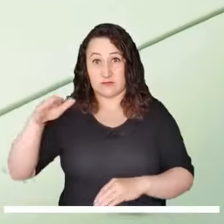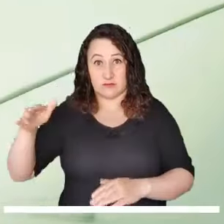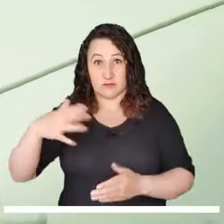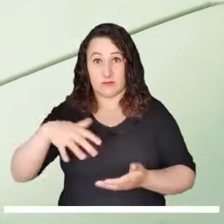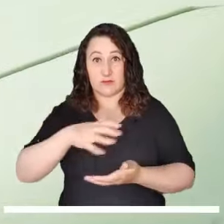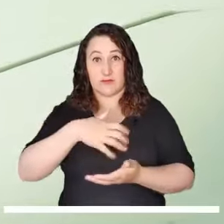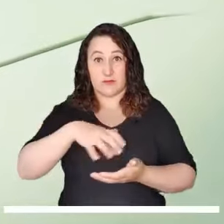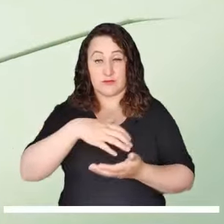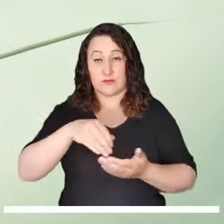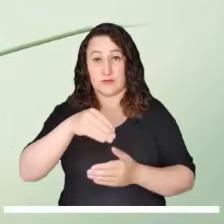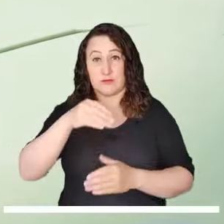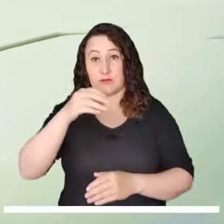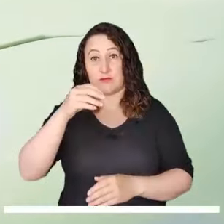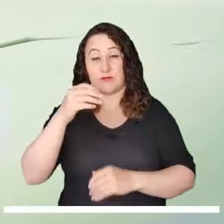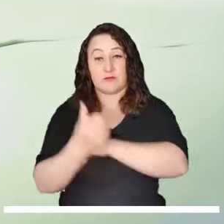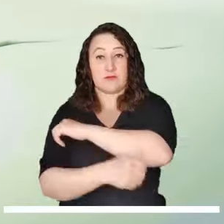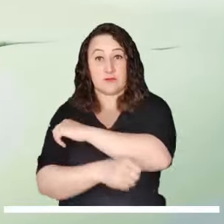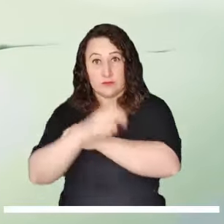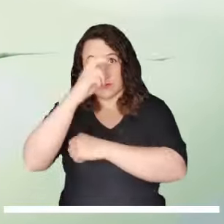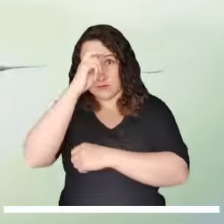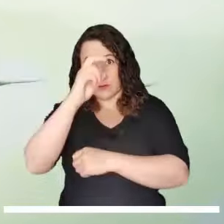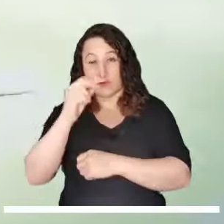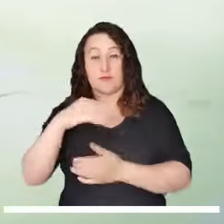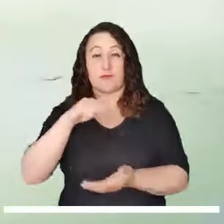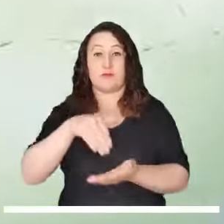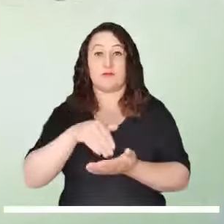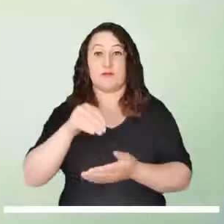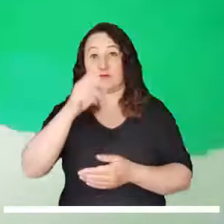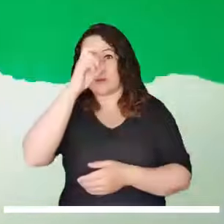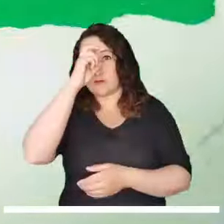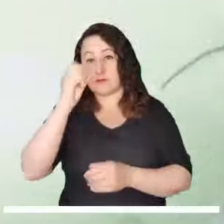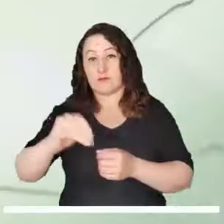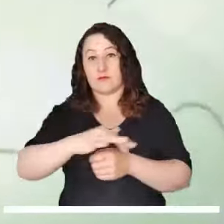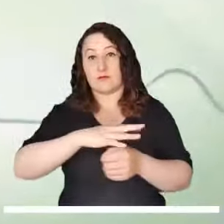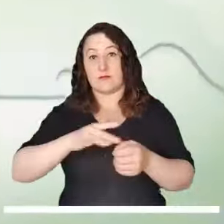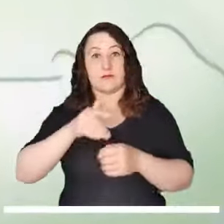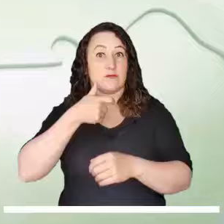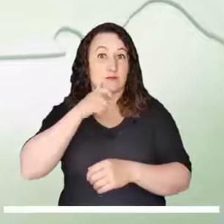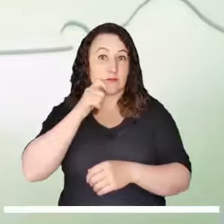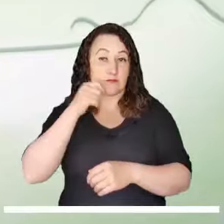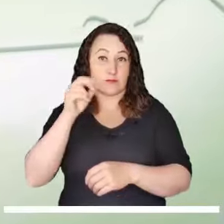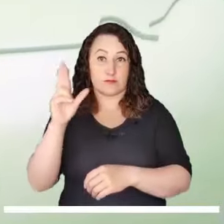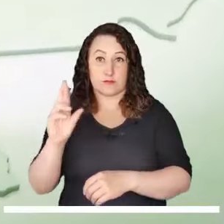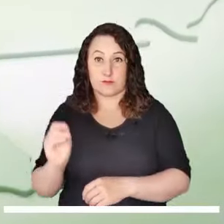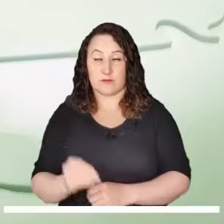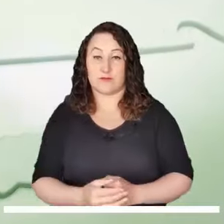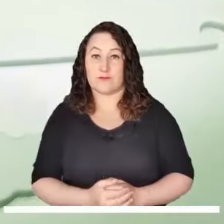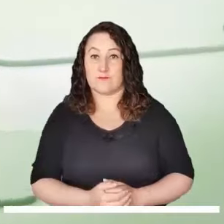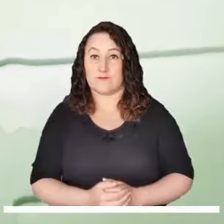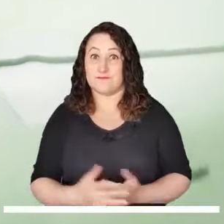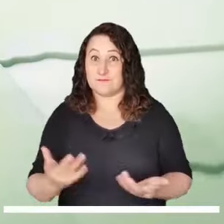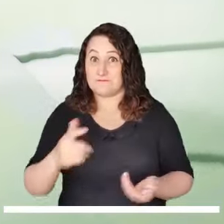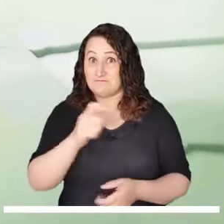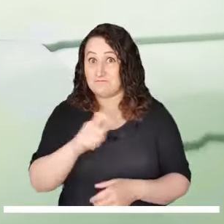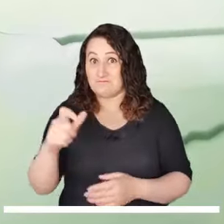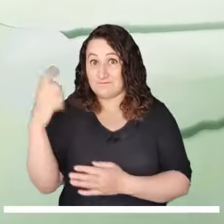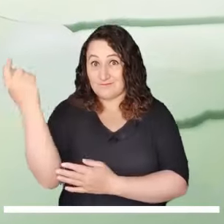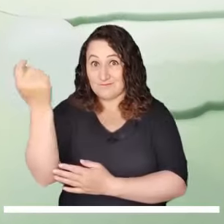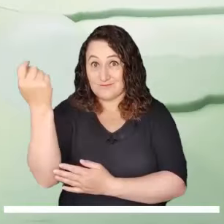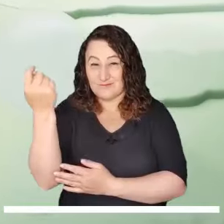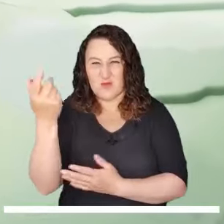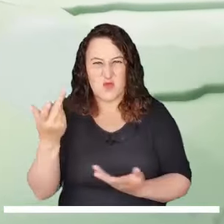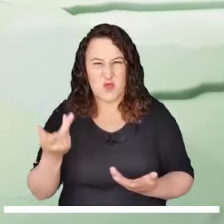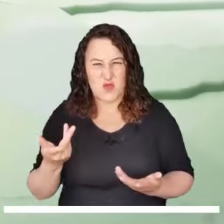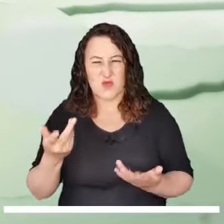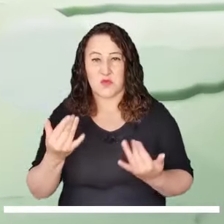Santander, norte de Boyacá, centro y norte de Cundinamarca, Caldas y Risaralda. Los llaneros se preparan para